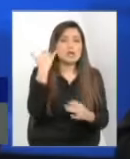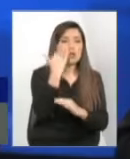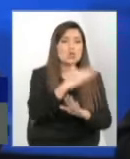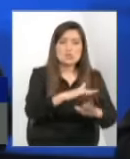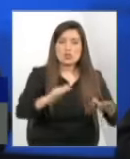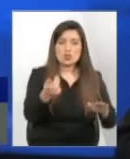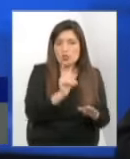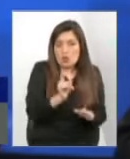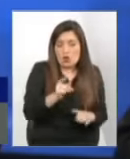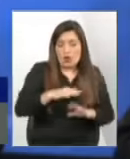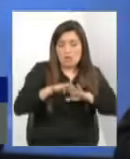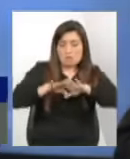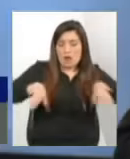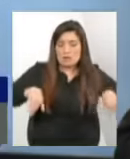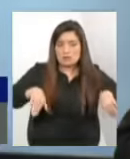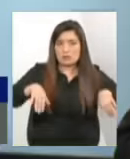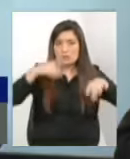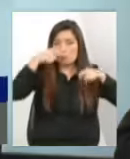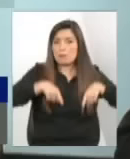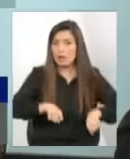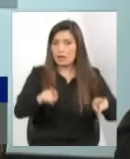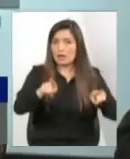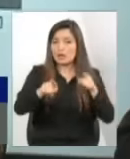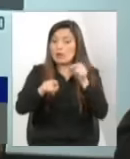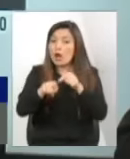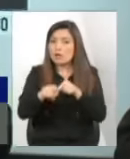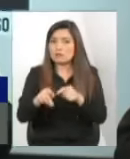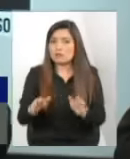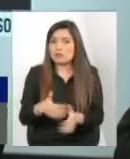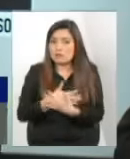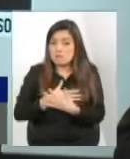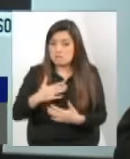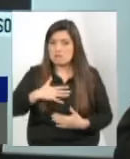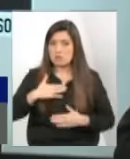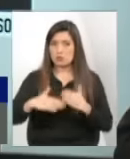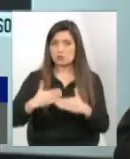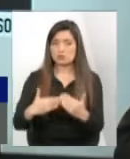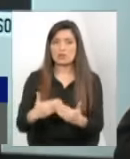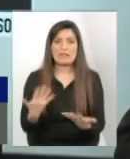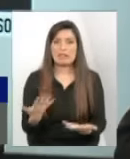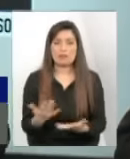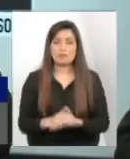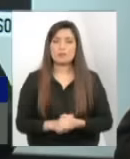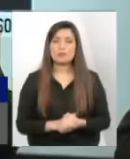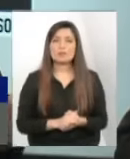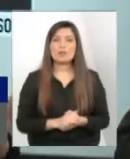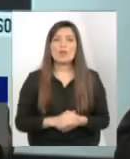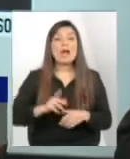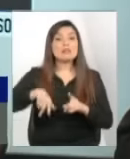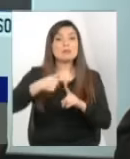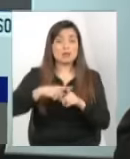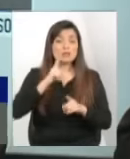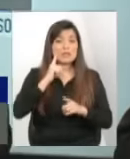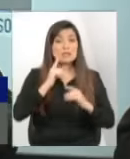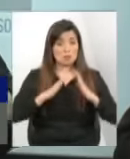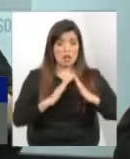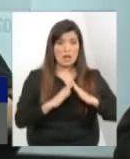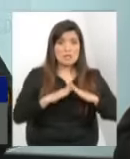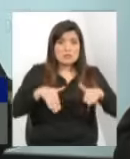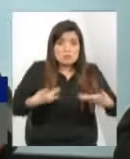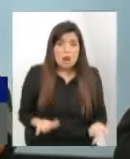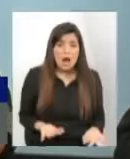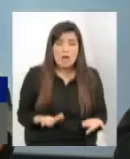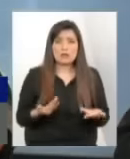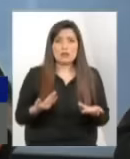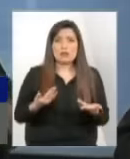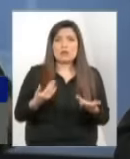decido una cosa aparte paralela nosotros además de tener todas las condiciones nosotros